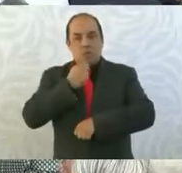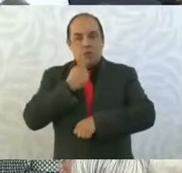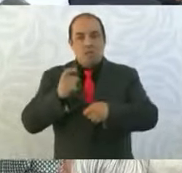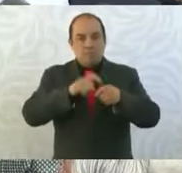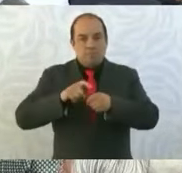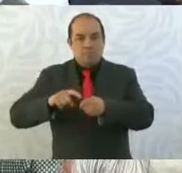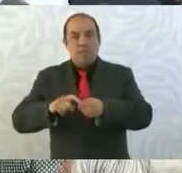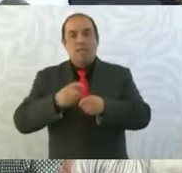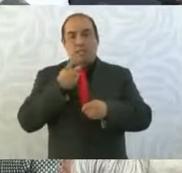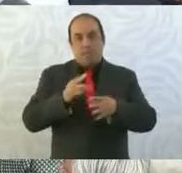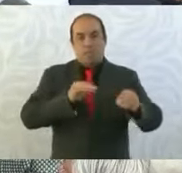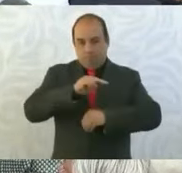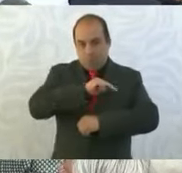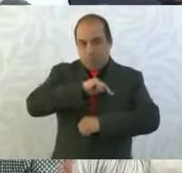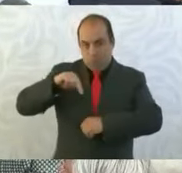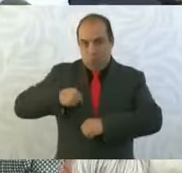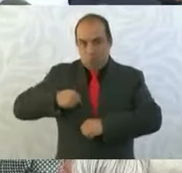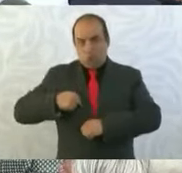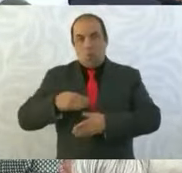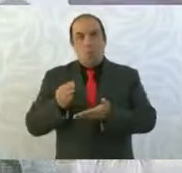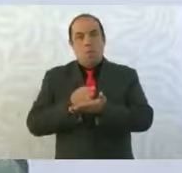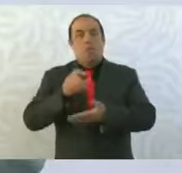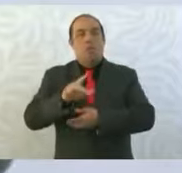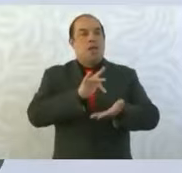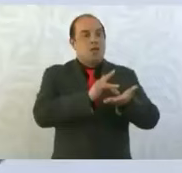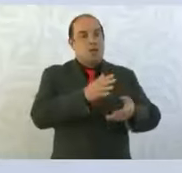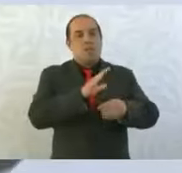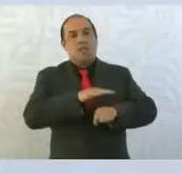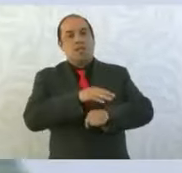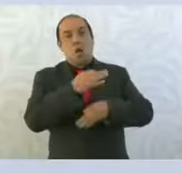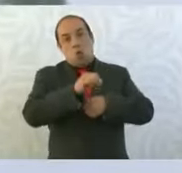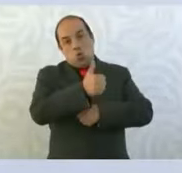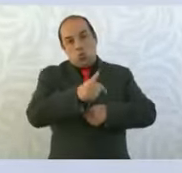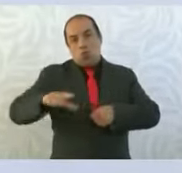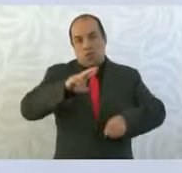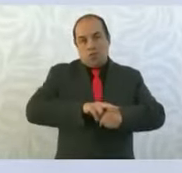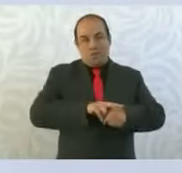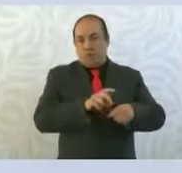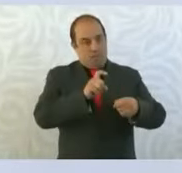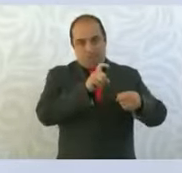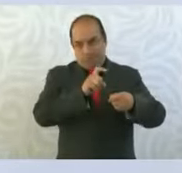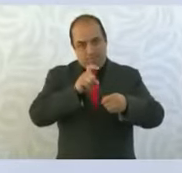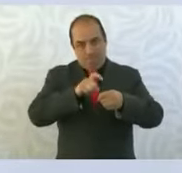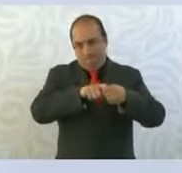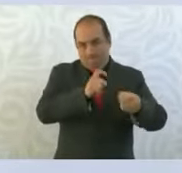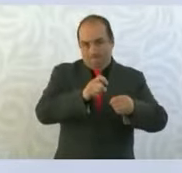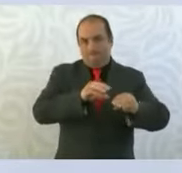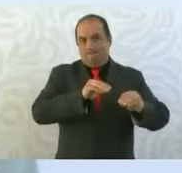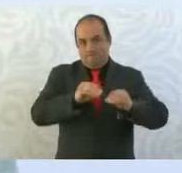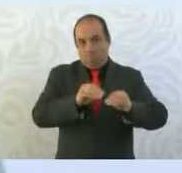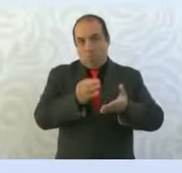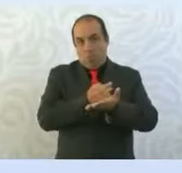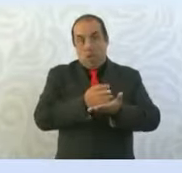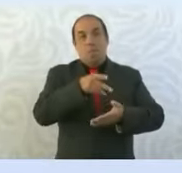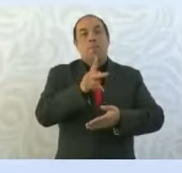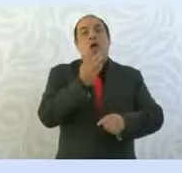parte del movimiento del que venimos y agradezco más a todos los gobernadores que no son parte de este movimiento y que están en este momento firmando este